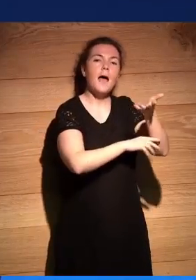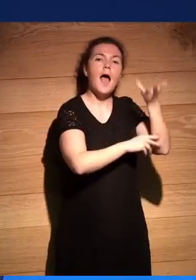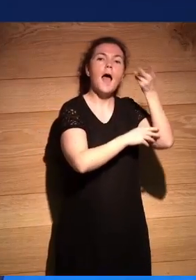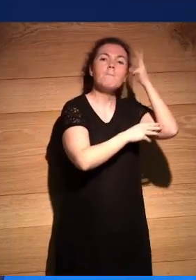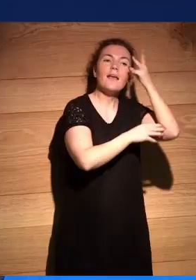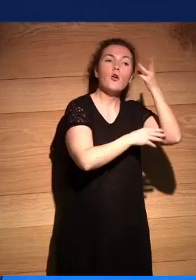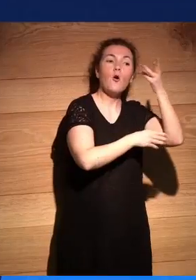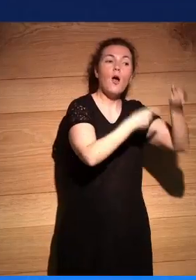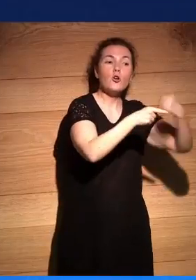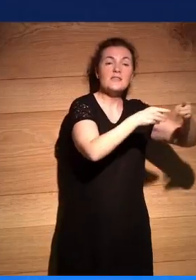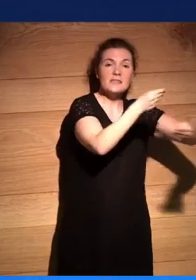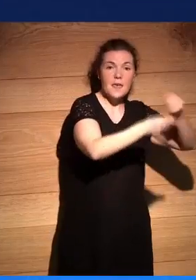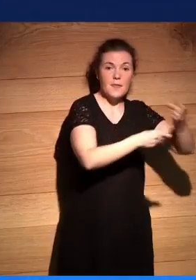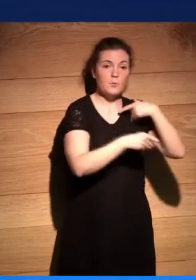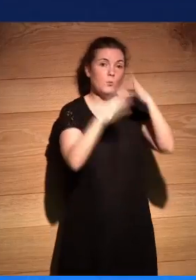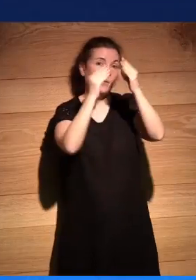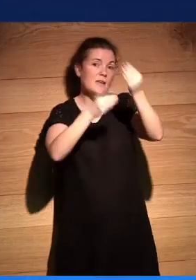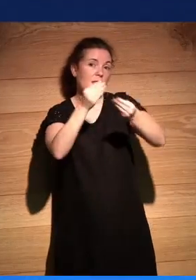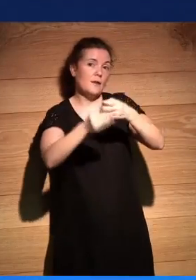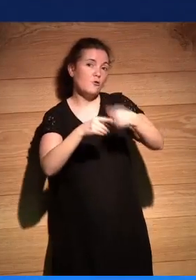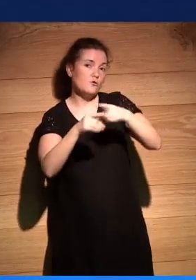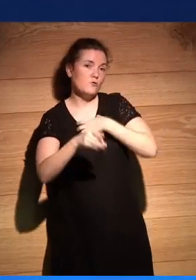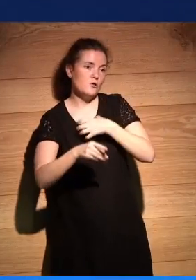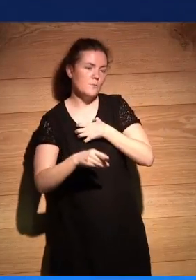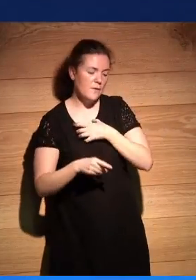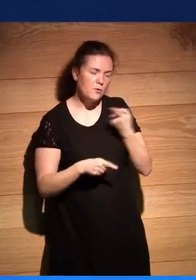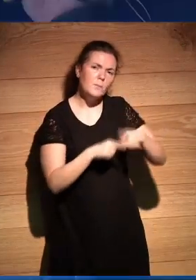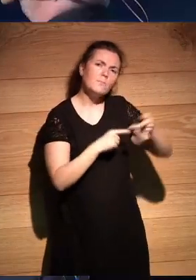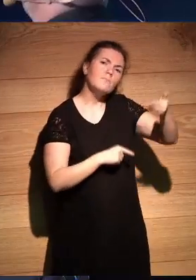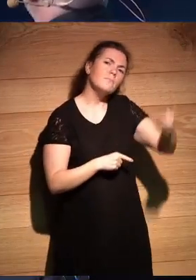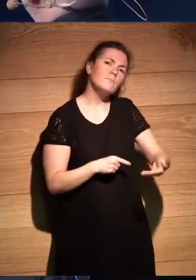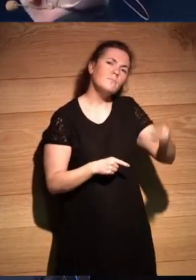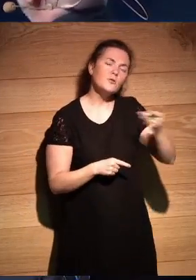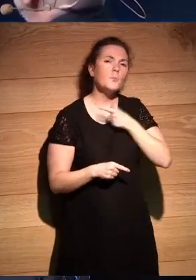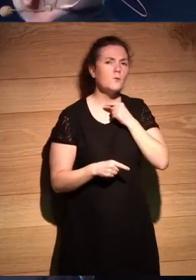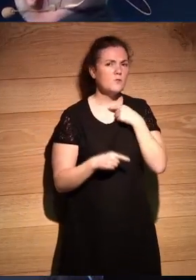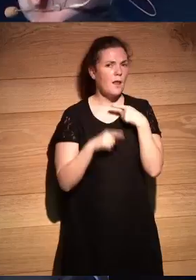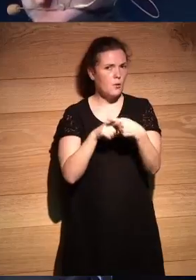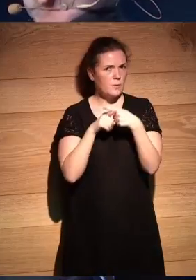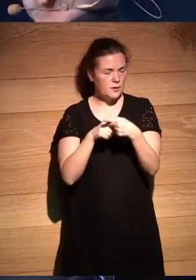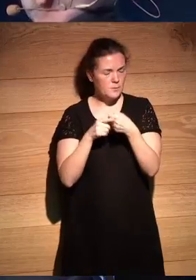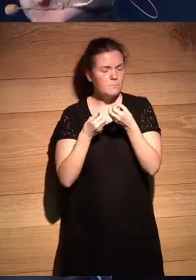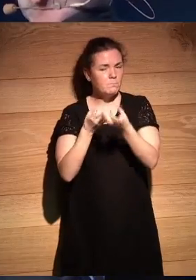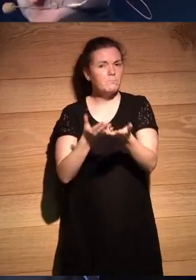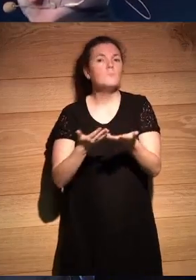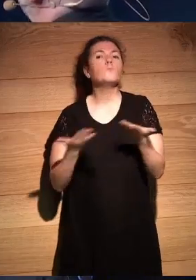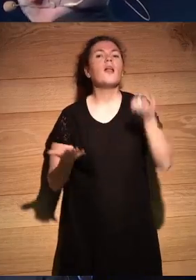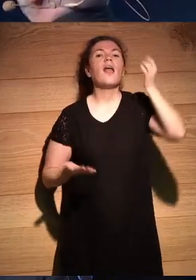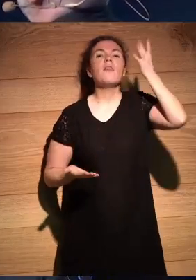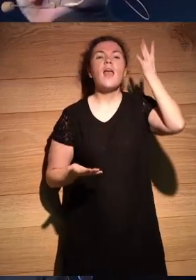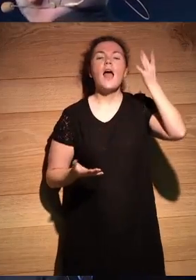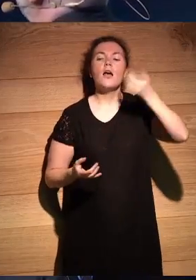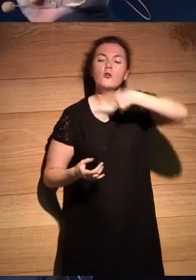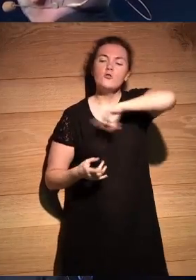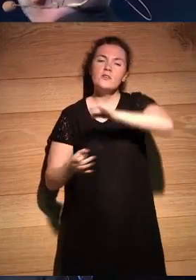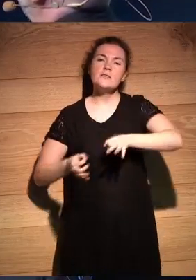podrían hacer nunca en sus campus ¿no? hay una parte importante que me gustaría compartir que es la idea de todo el rato